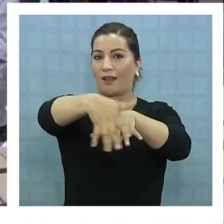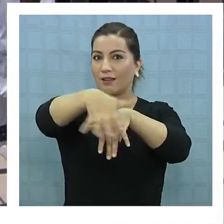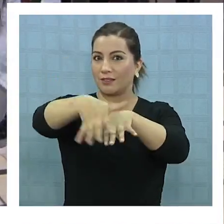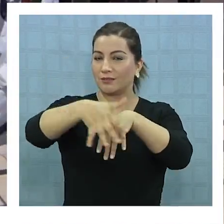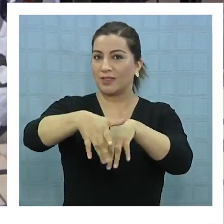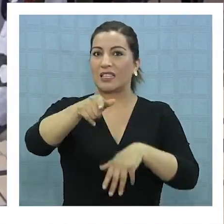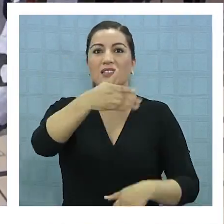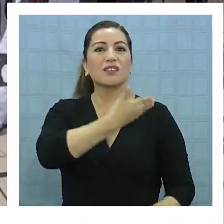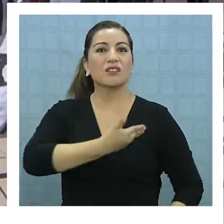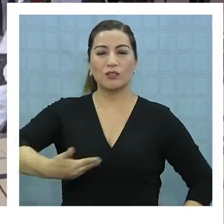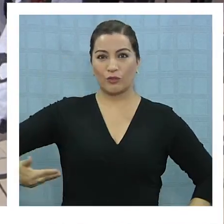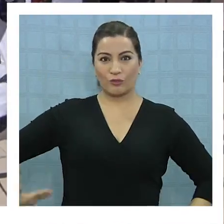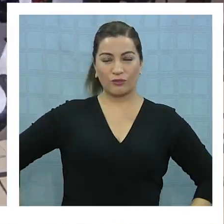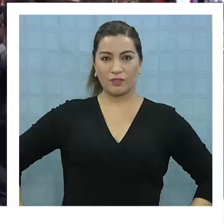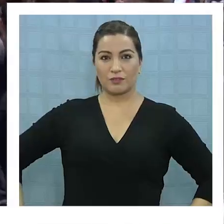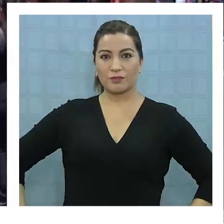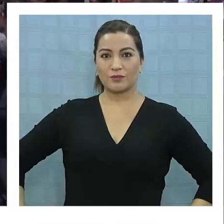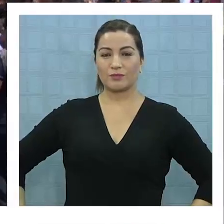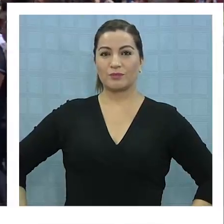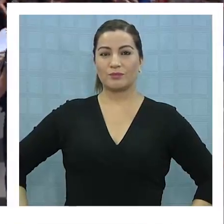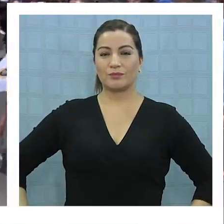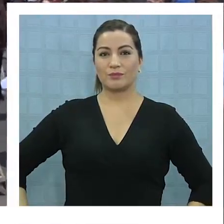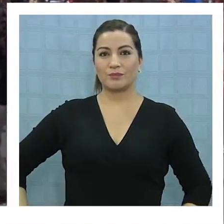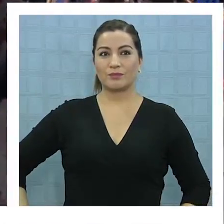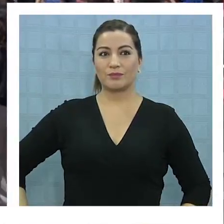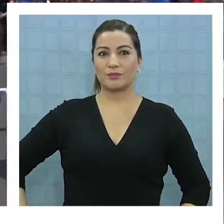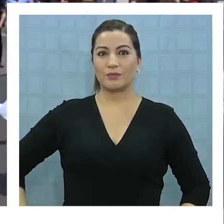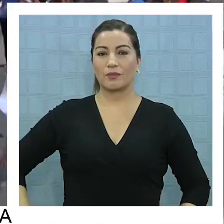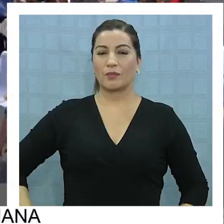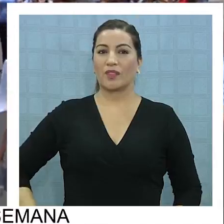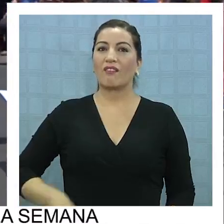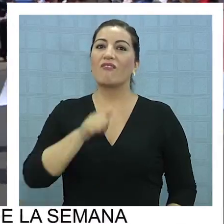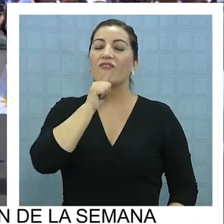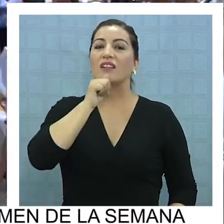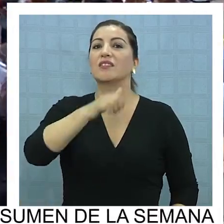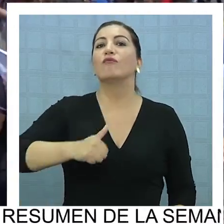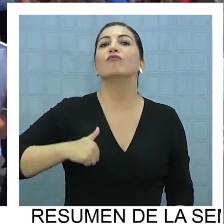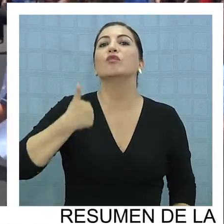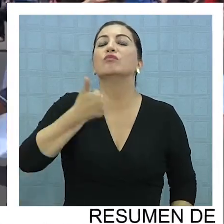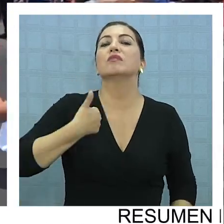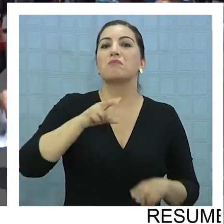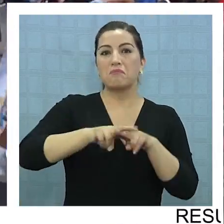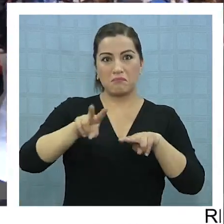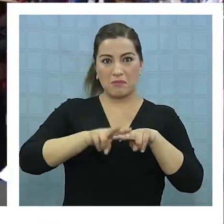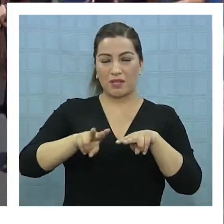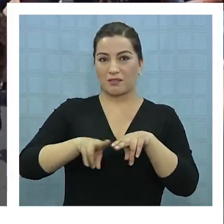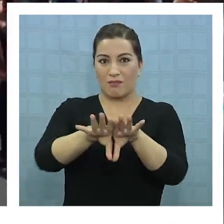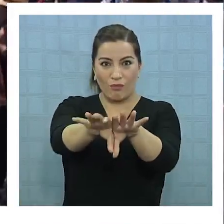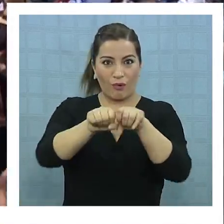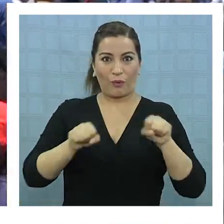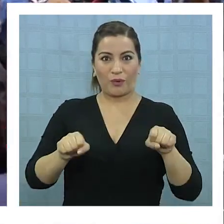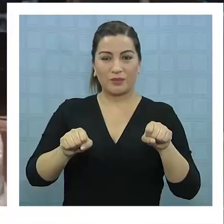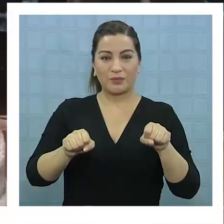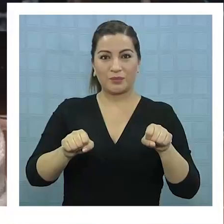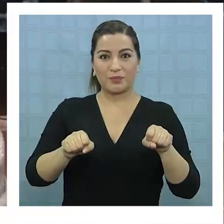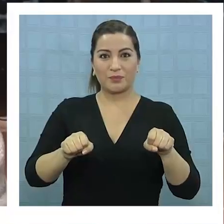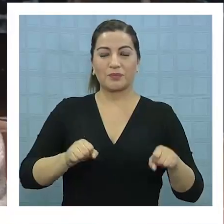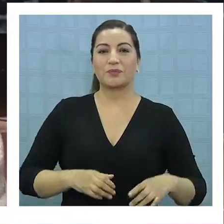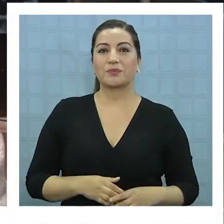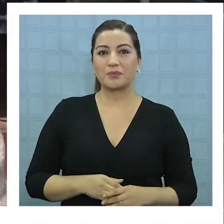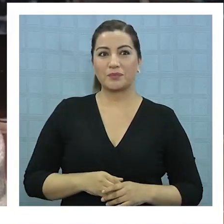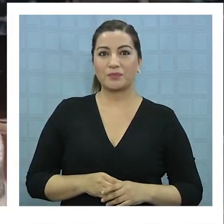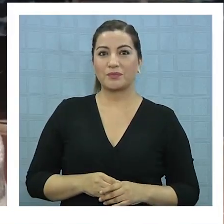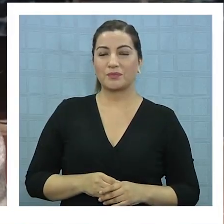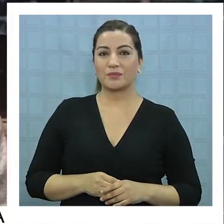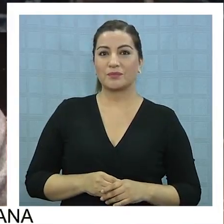poca disposición, por decirlo de esa forma, respecto a poder llegar a cerrar estas